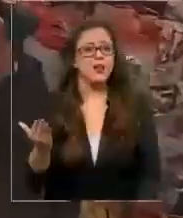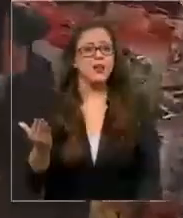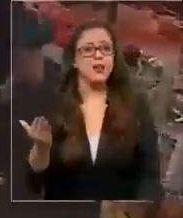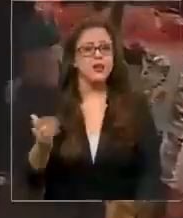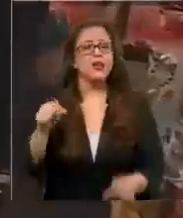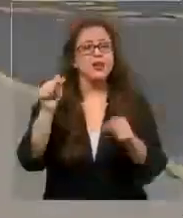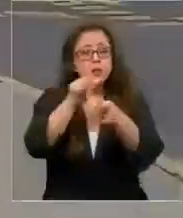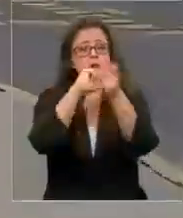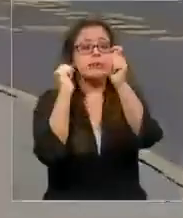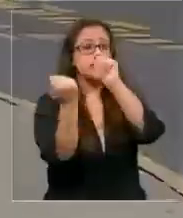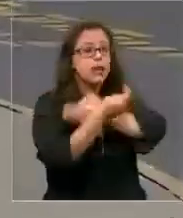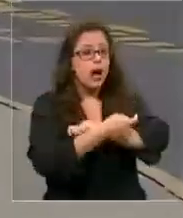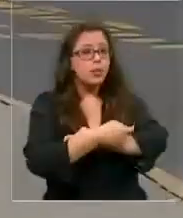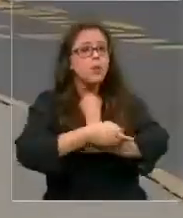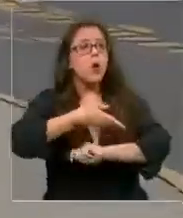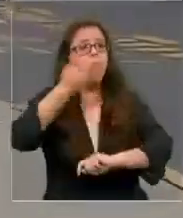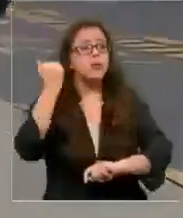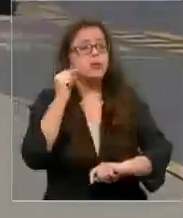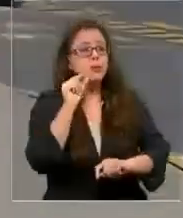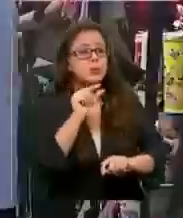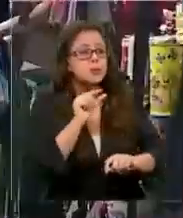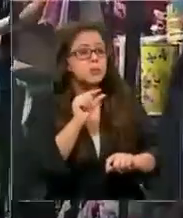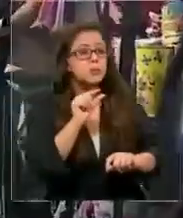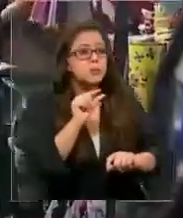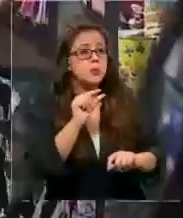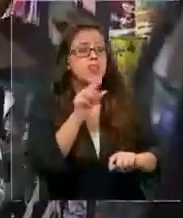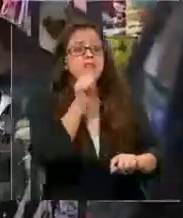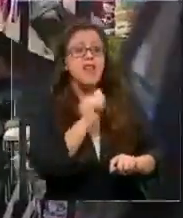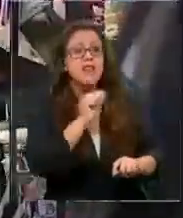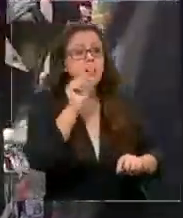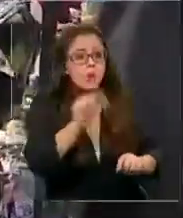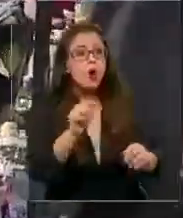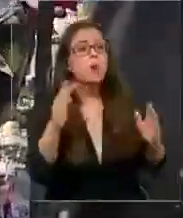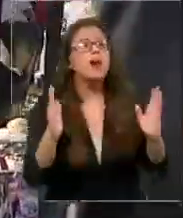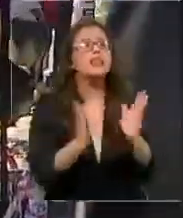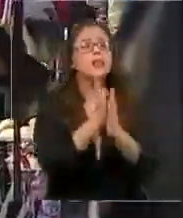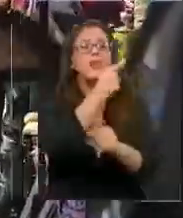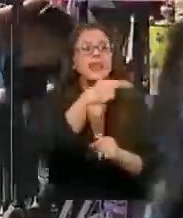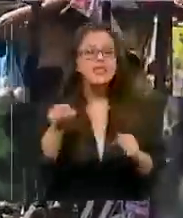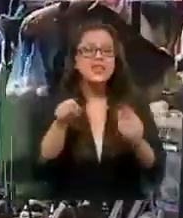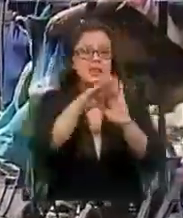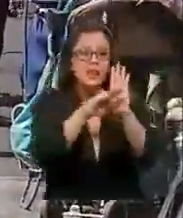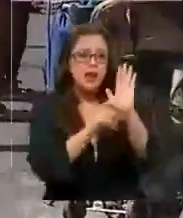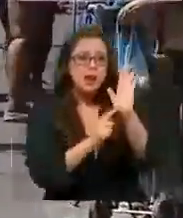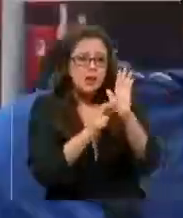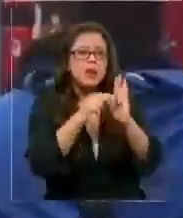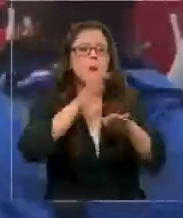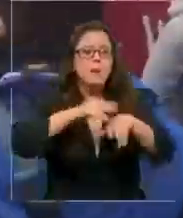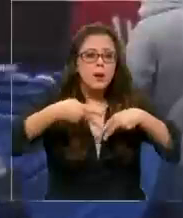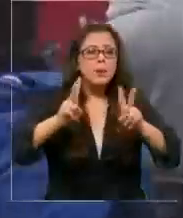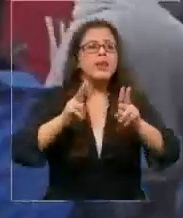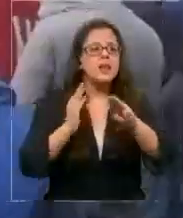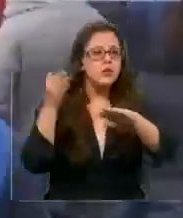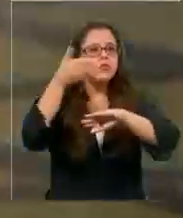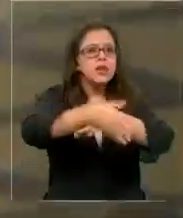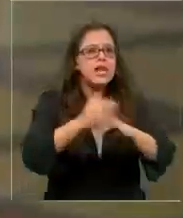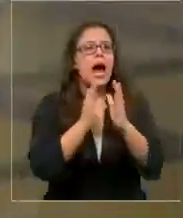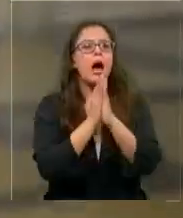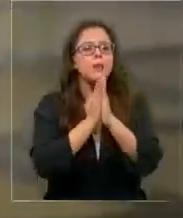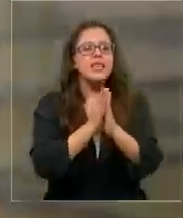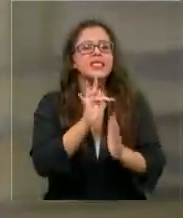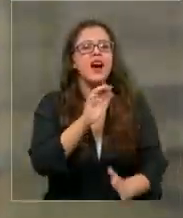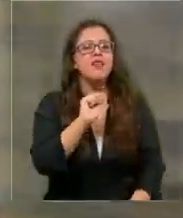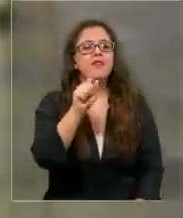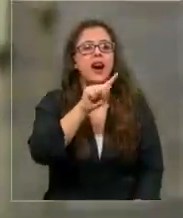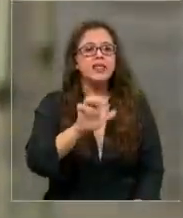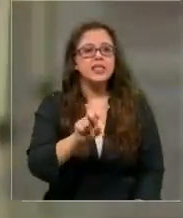Un cambio de criterio a pocos días de Semana Santa con un plan paso a paso que por ahora permite ir a misa en fase 2 incluso en fin